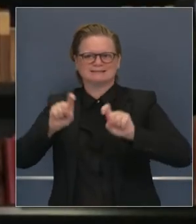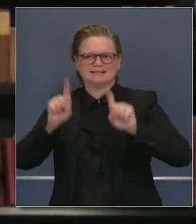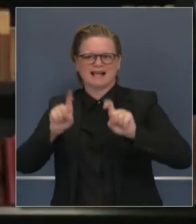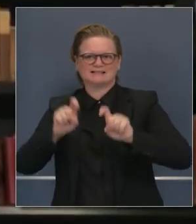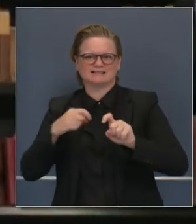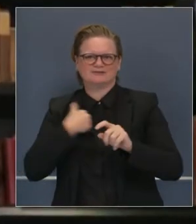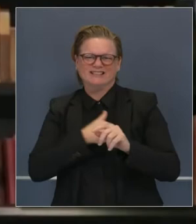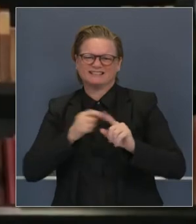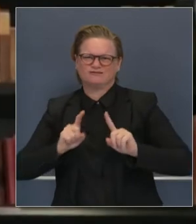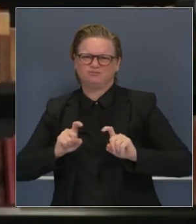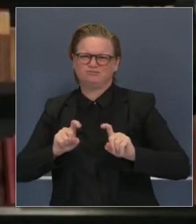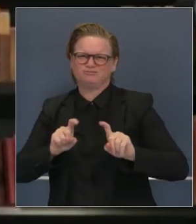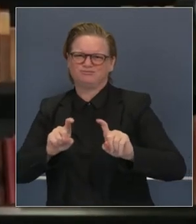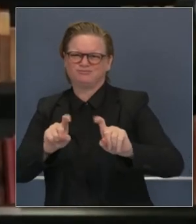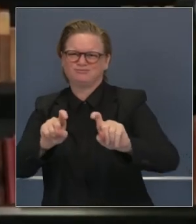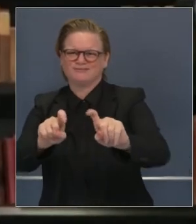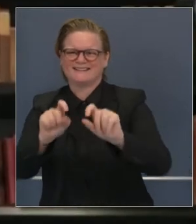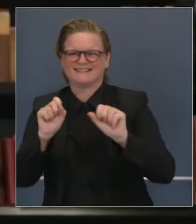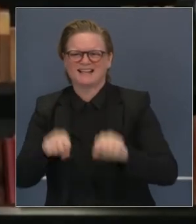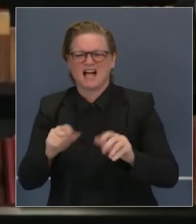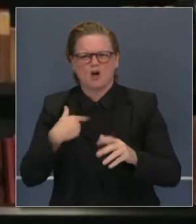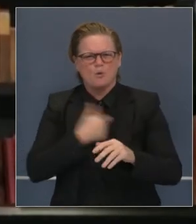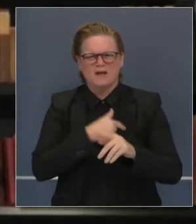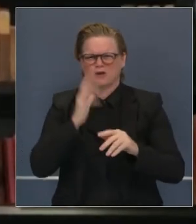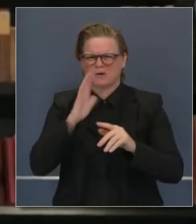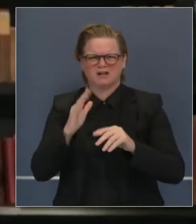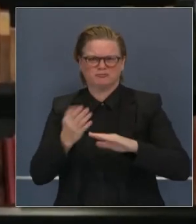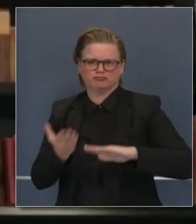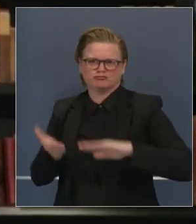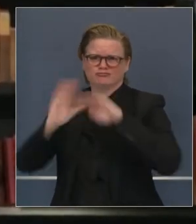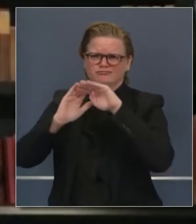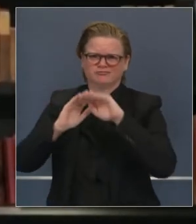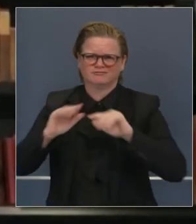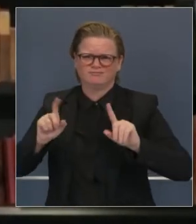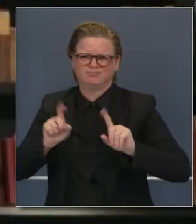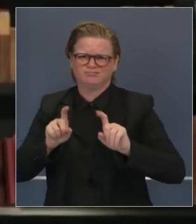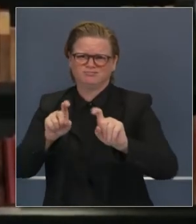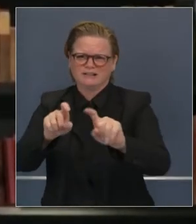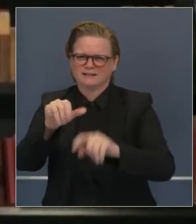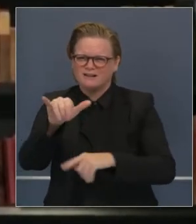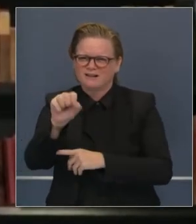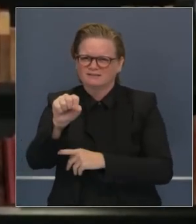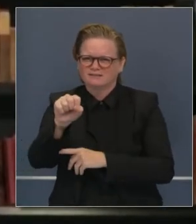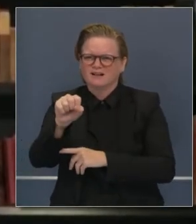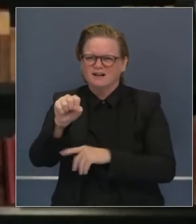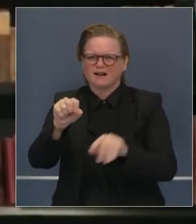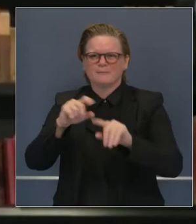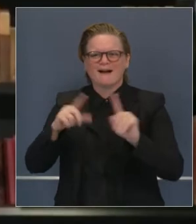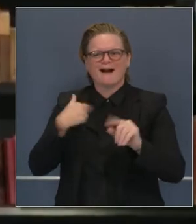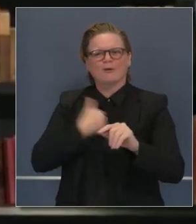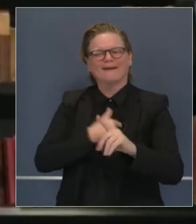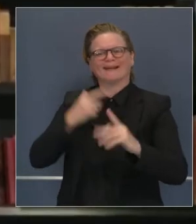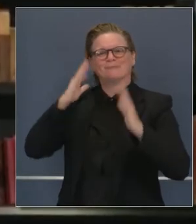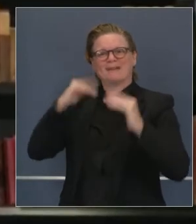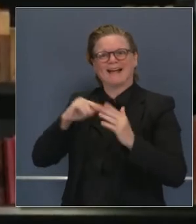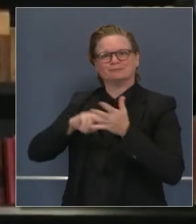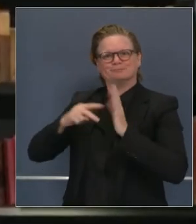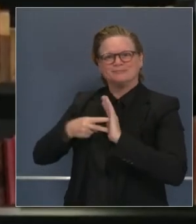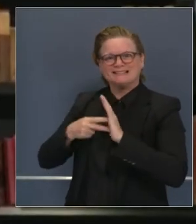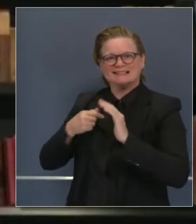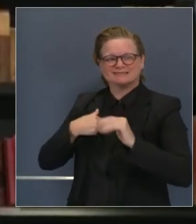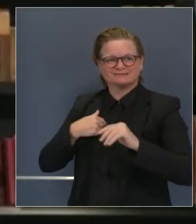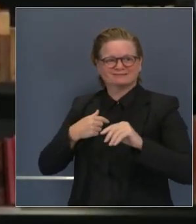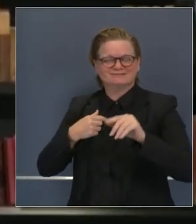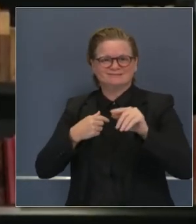más de 220,000. Estoy consciente de que tenemos que hacer más, pero debemos esperar que esas cifras sean altas en un estado tan